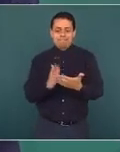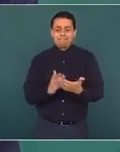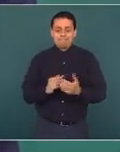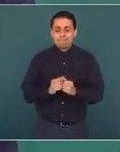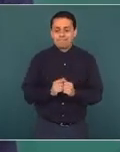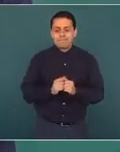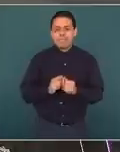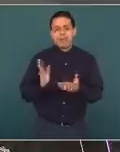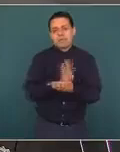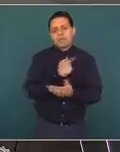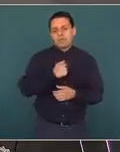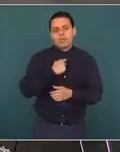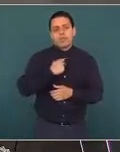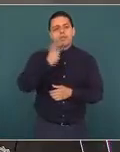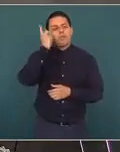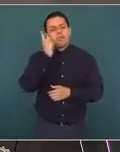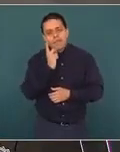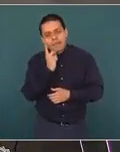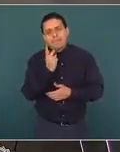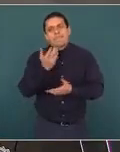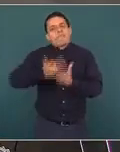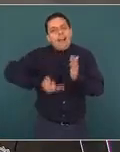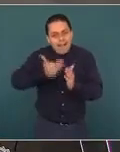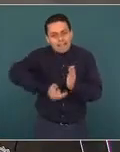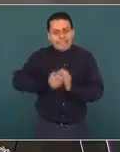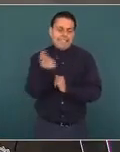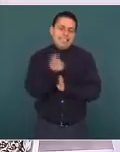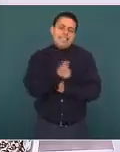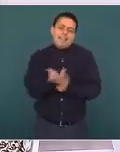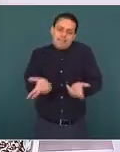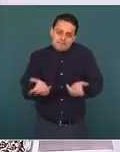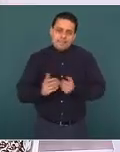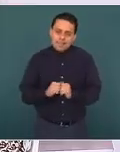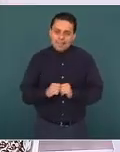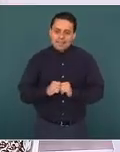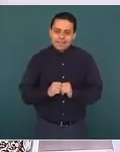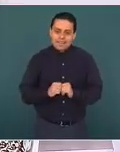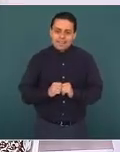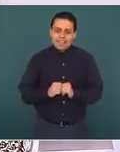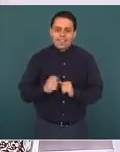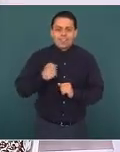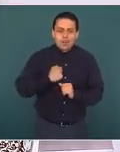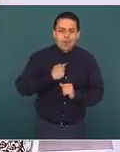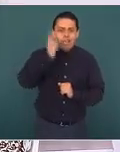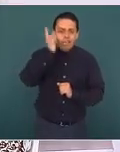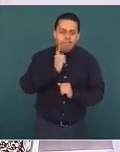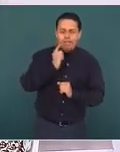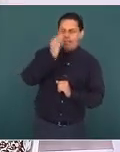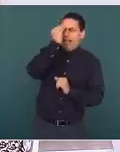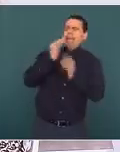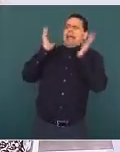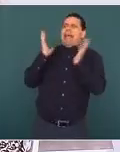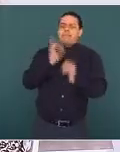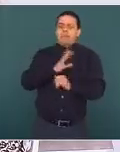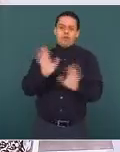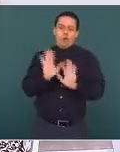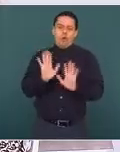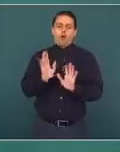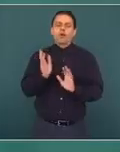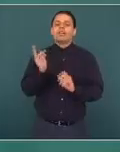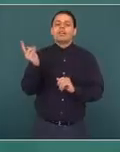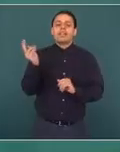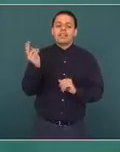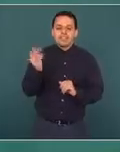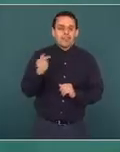yo desvelando y no quería yo tener pesadillas por lo que estaba